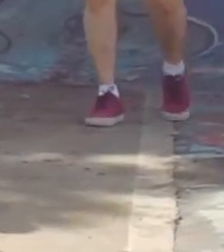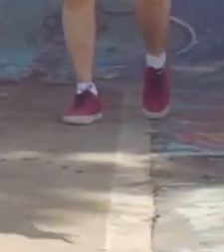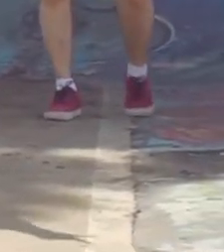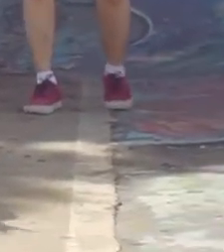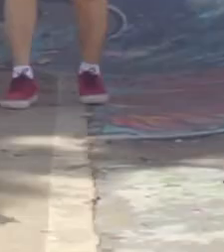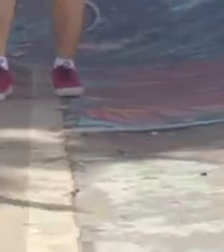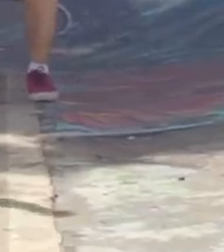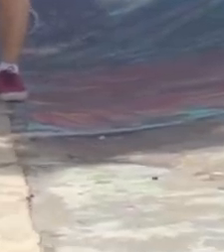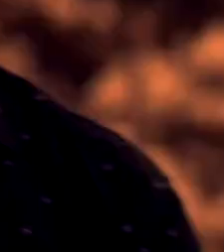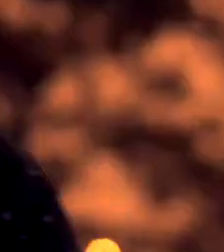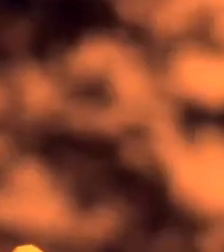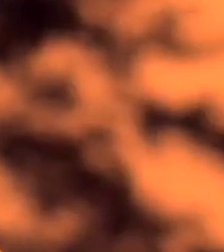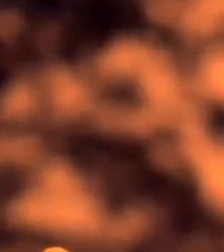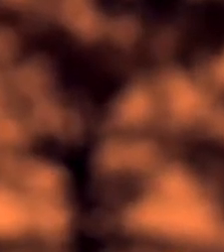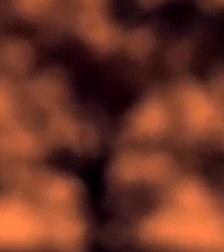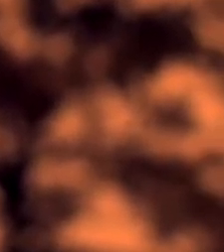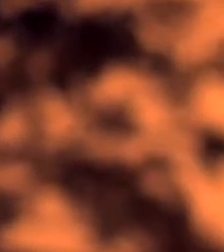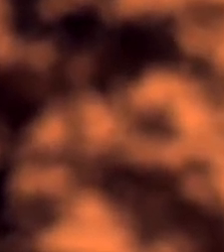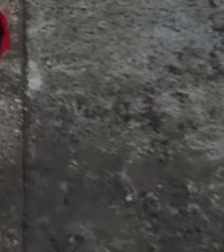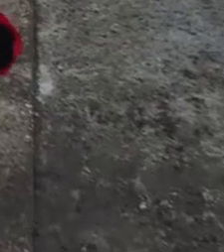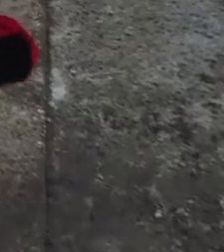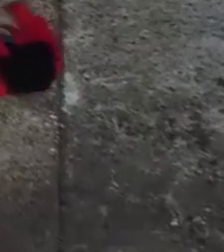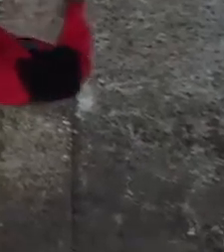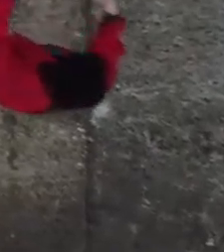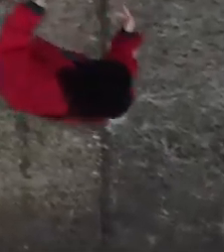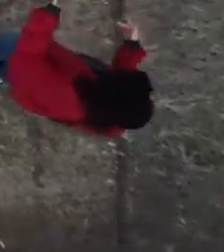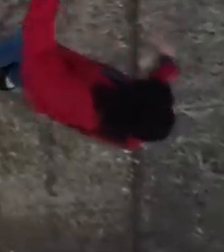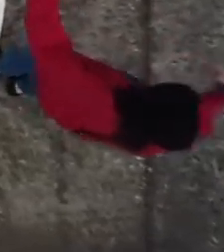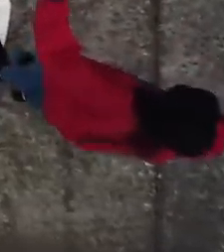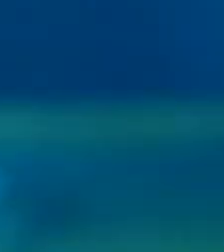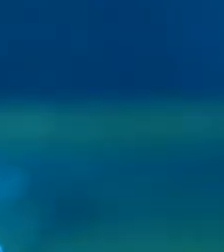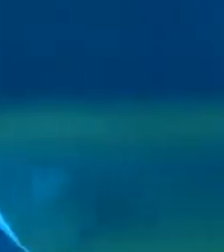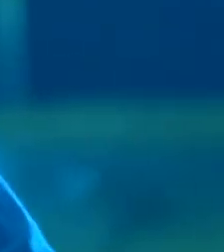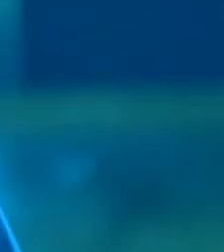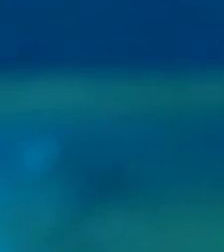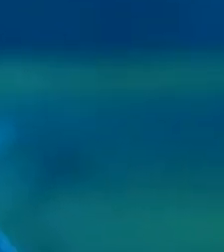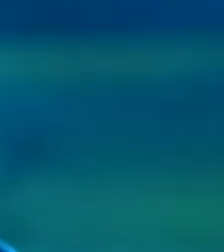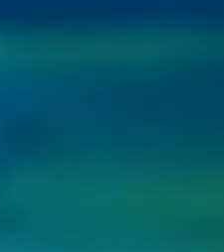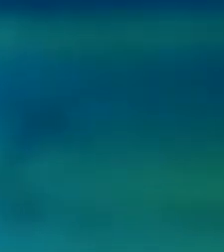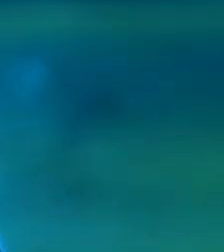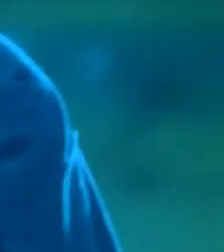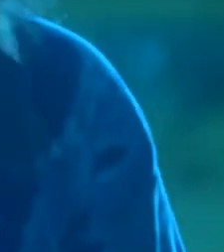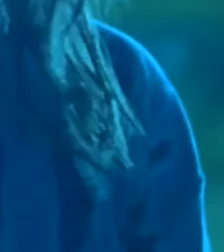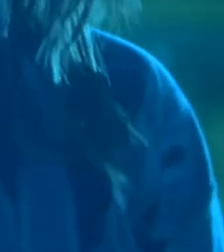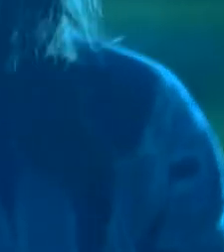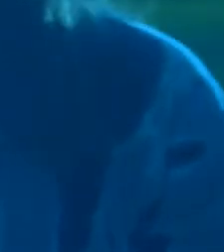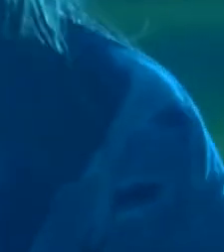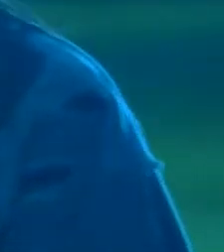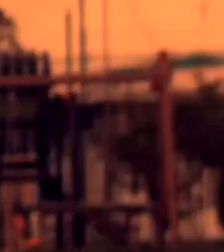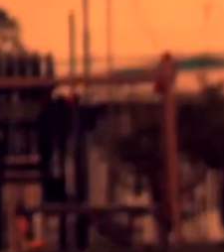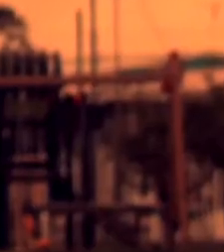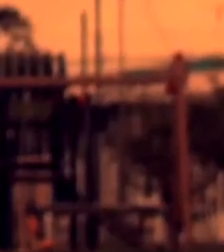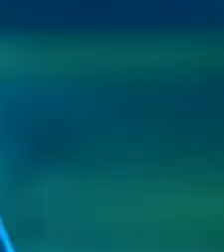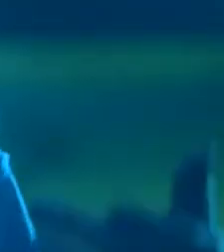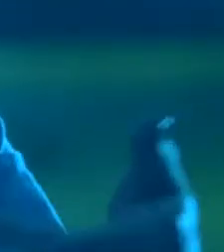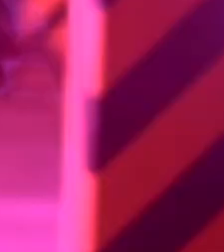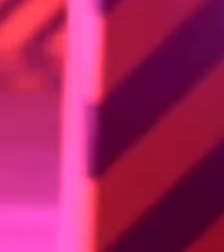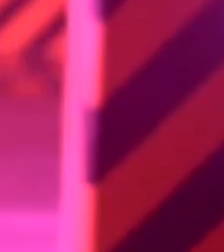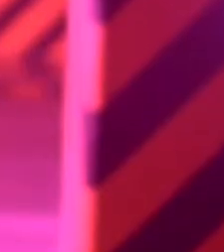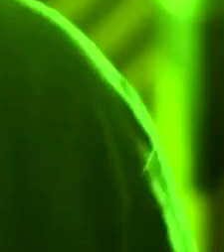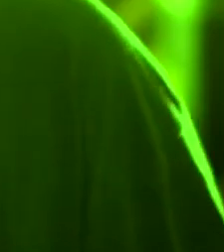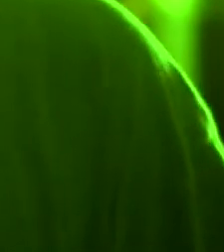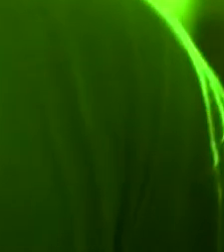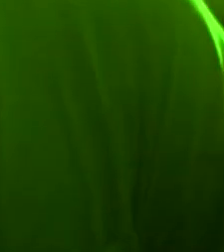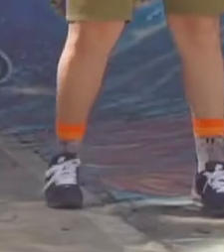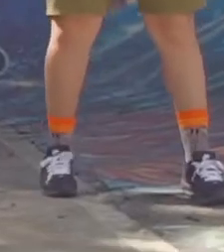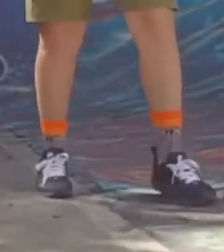si me cuido te cuido. Cuido colectivo, hip hop, hip hop, preventivo. El